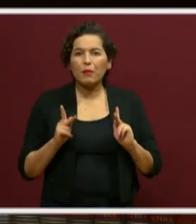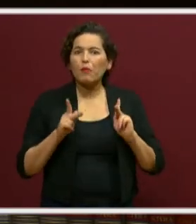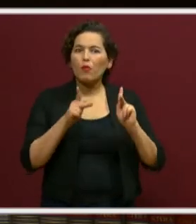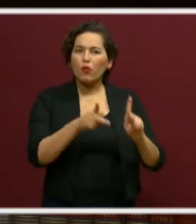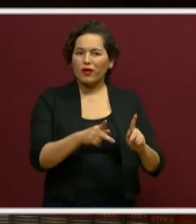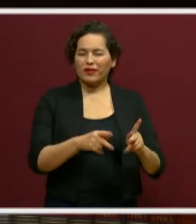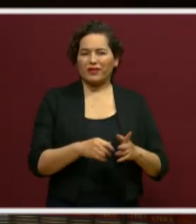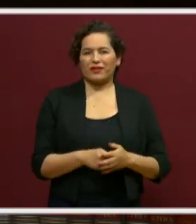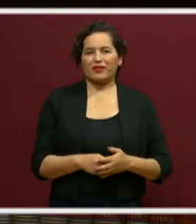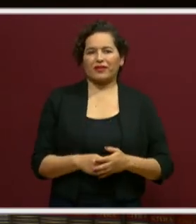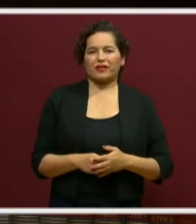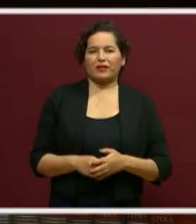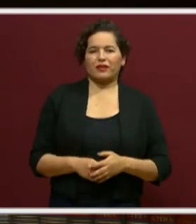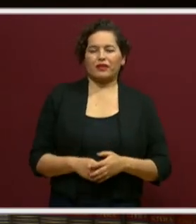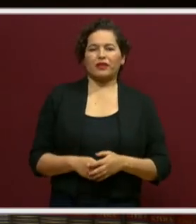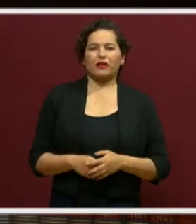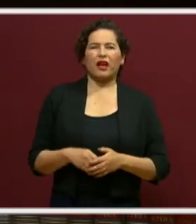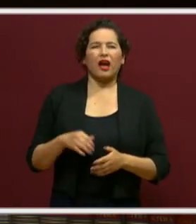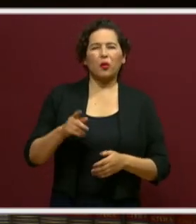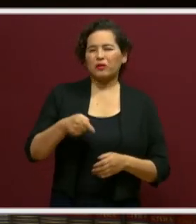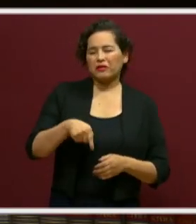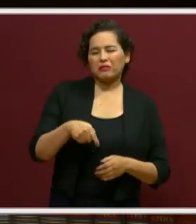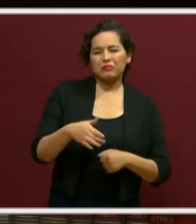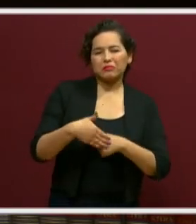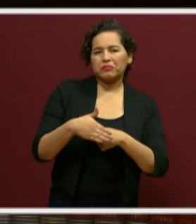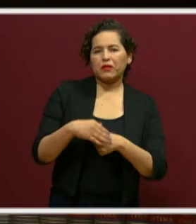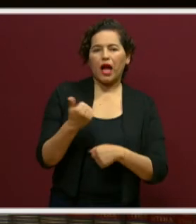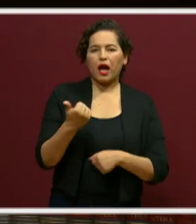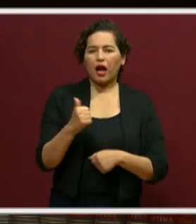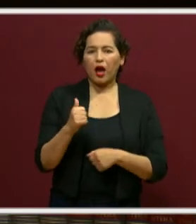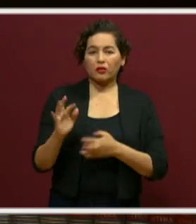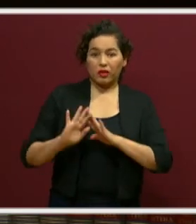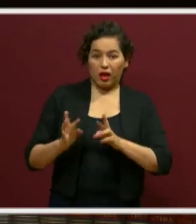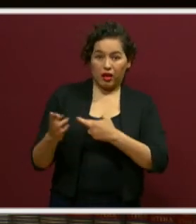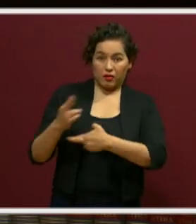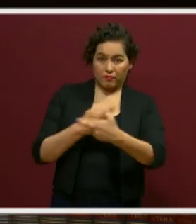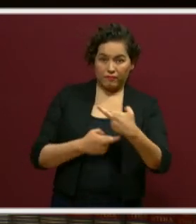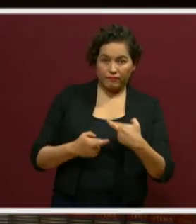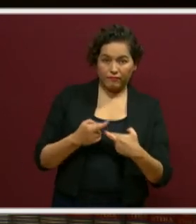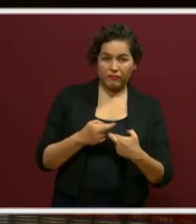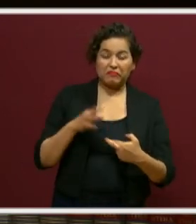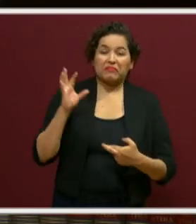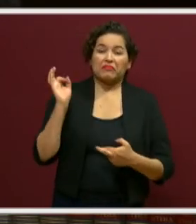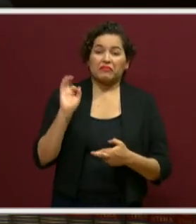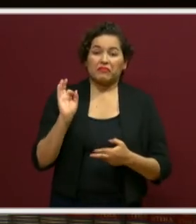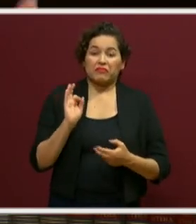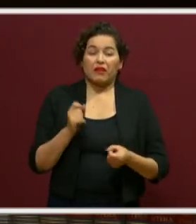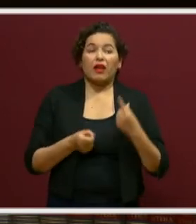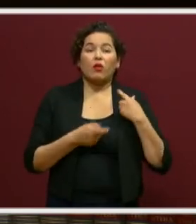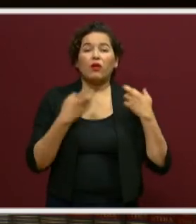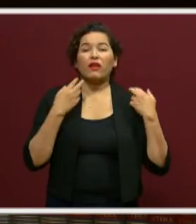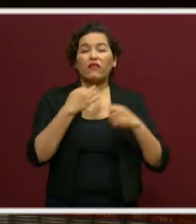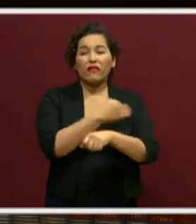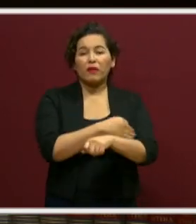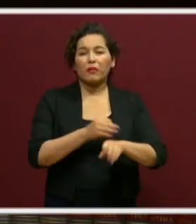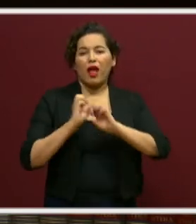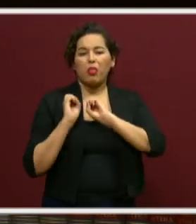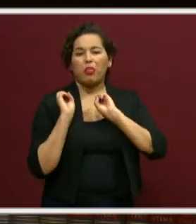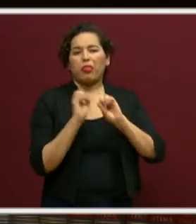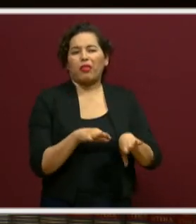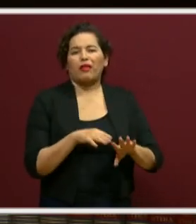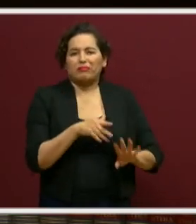ahora que en agosto regresemos, pues pudiera ser que las familias digan, no, ahí se los damos y ahora háganse cargo.